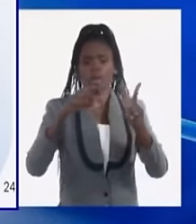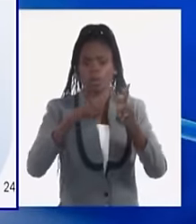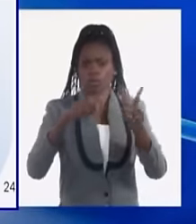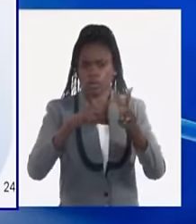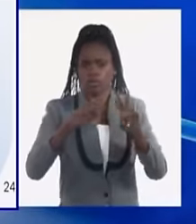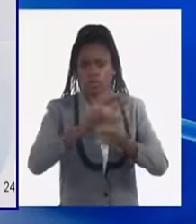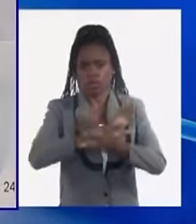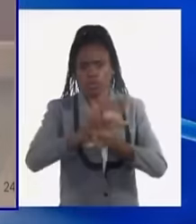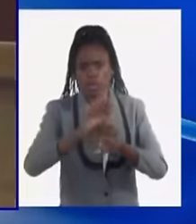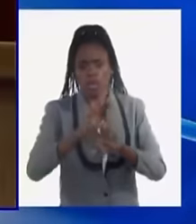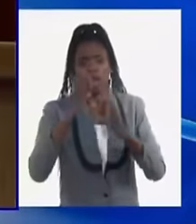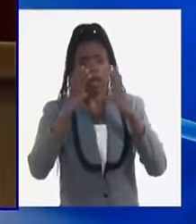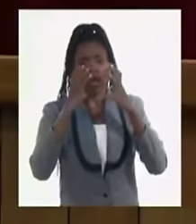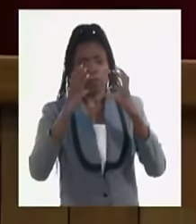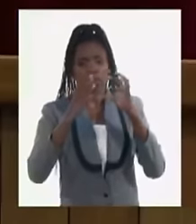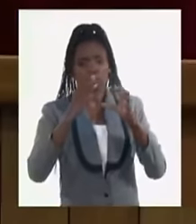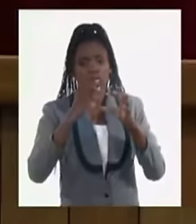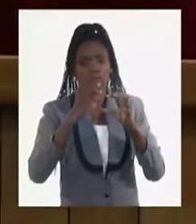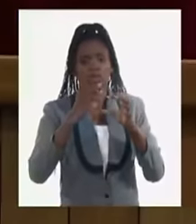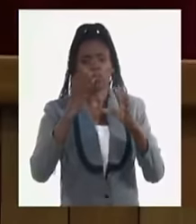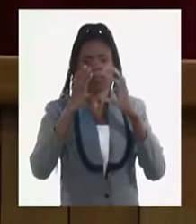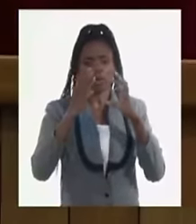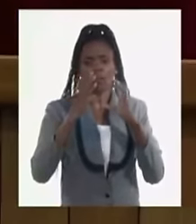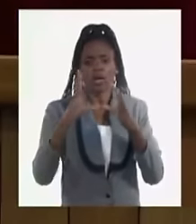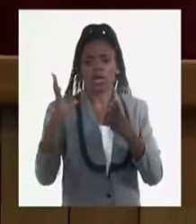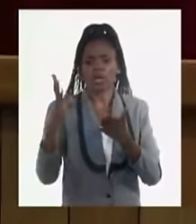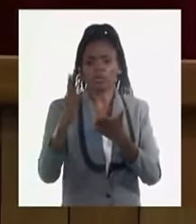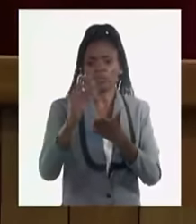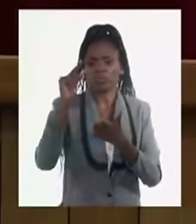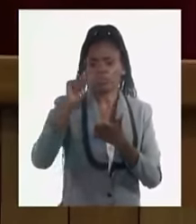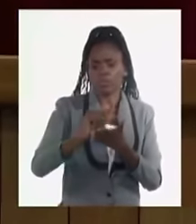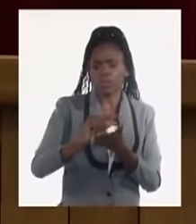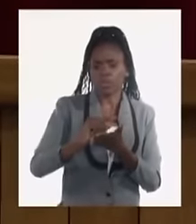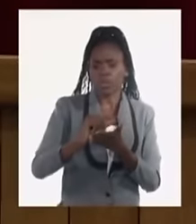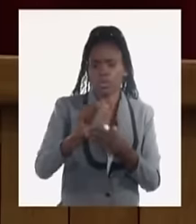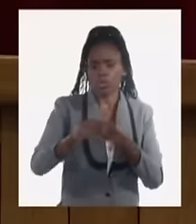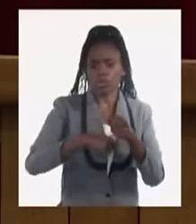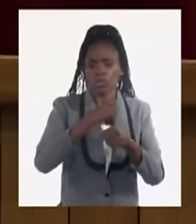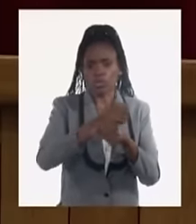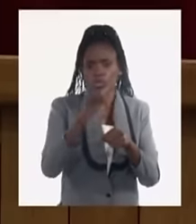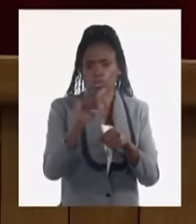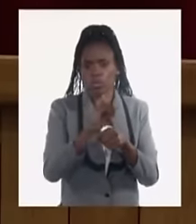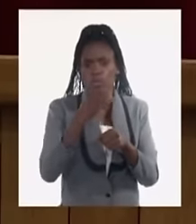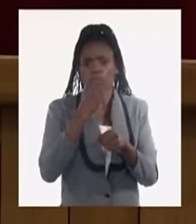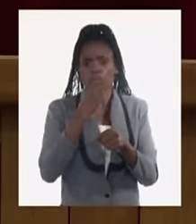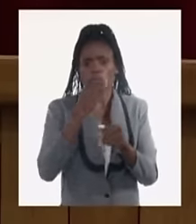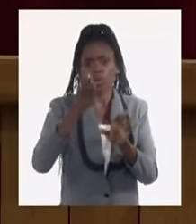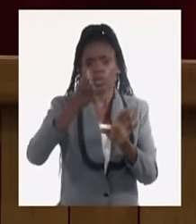tendrá importantes descuentos por la utilización de las mismas, pero también que esas tarjetas puedan,